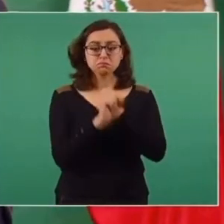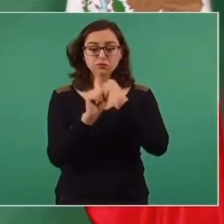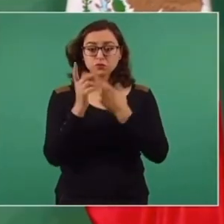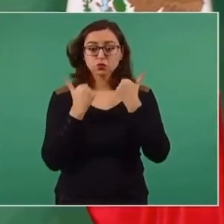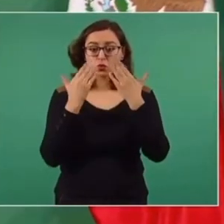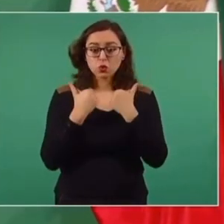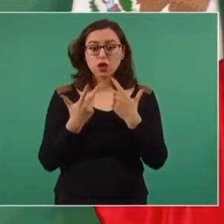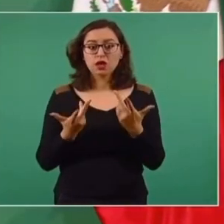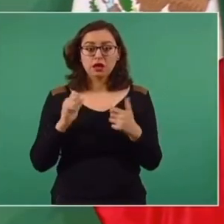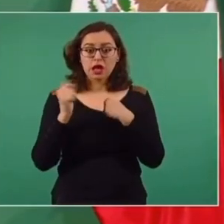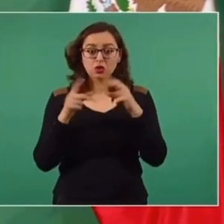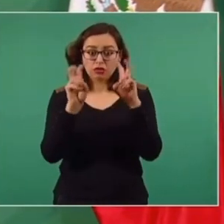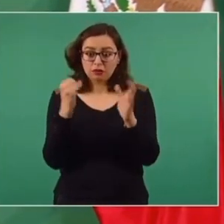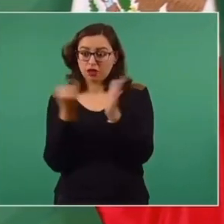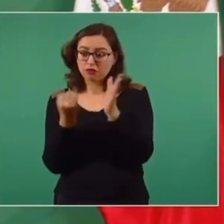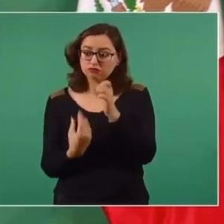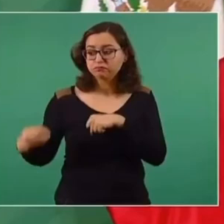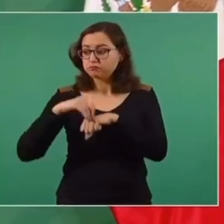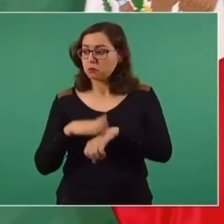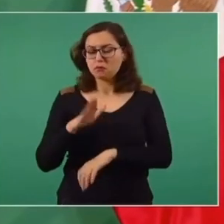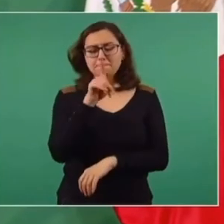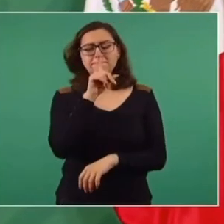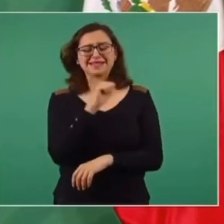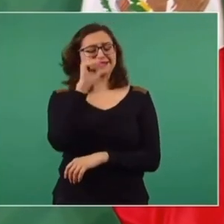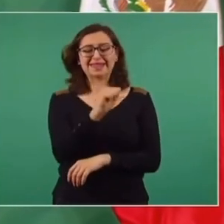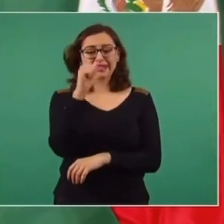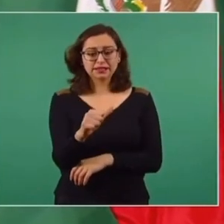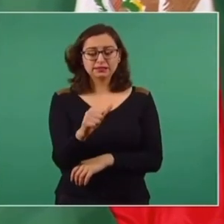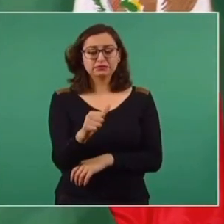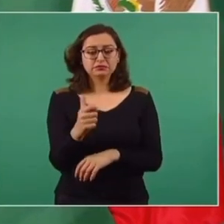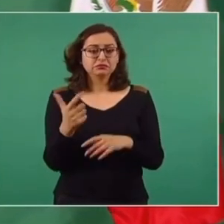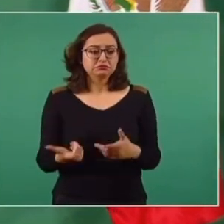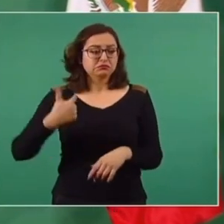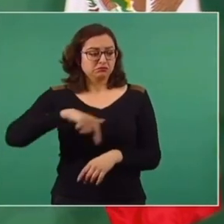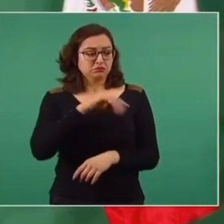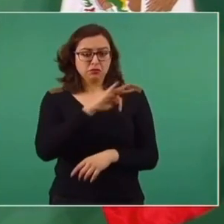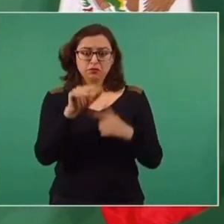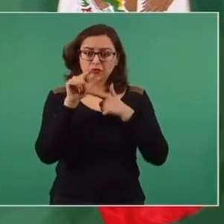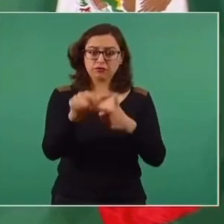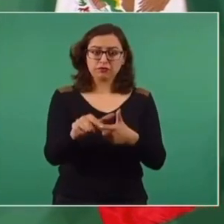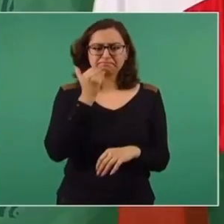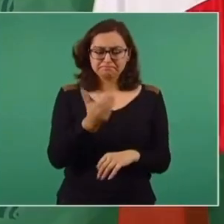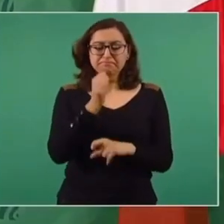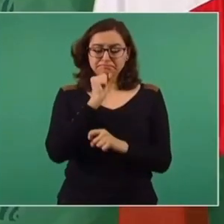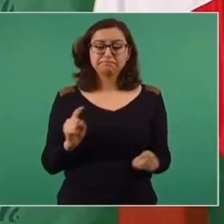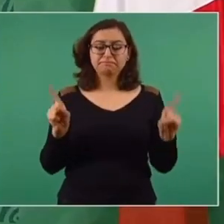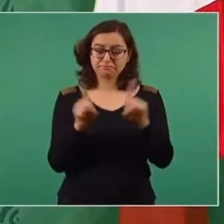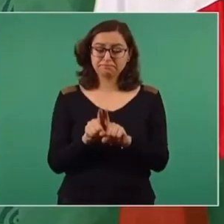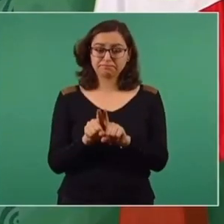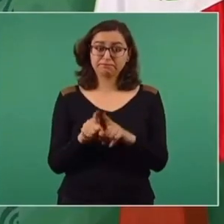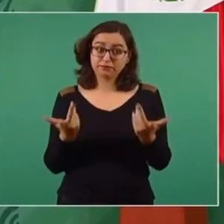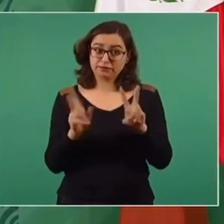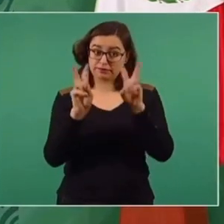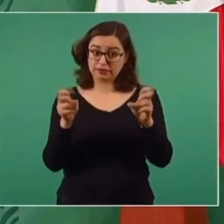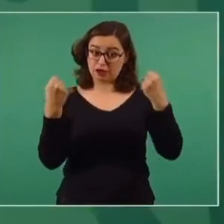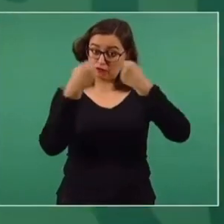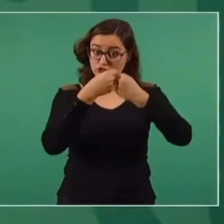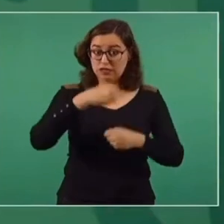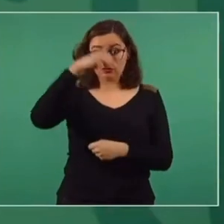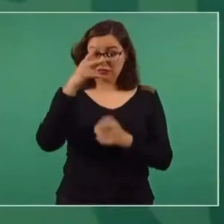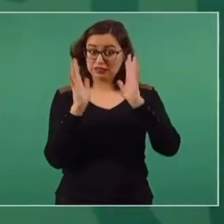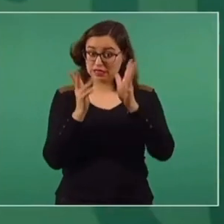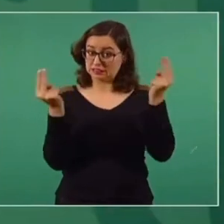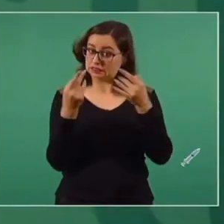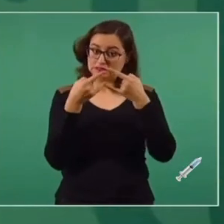aranceles, de ninguna medida que impida que podamos importar y exportar. Hablamos de abrir por completo la frontera lo más pronto